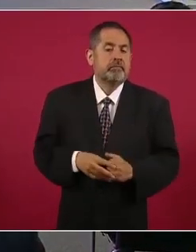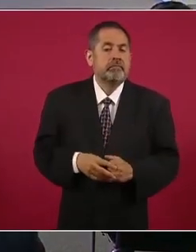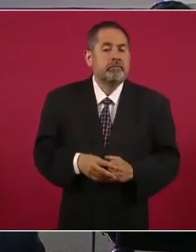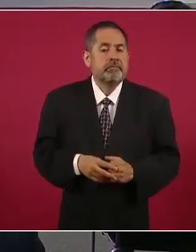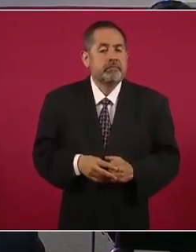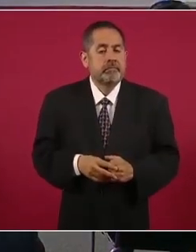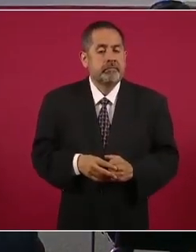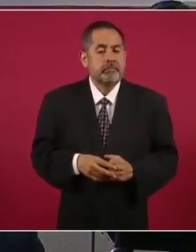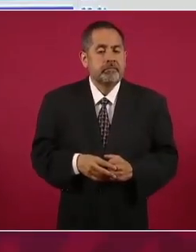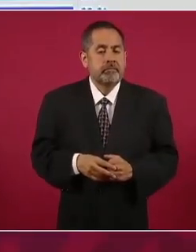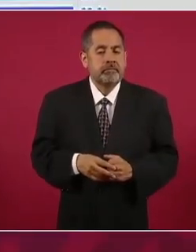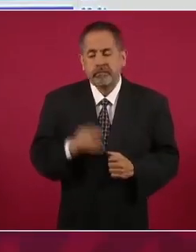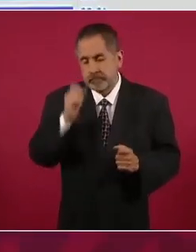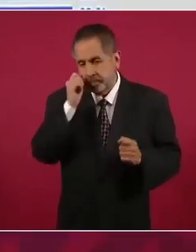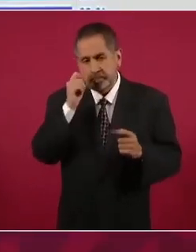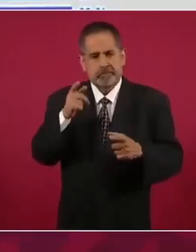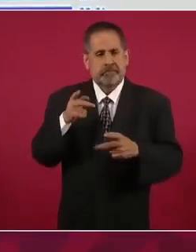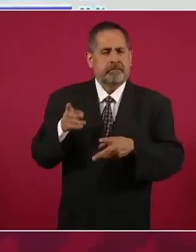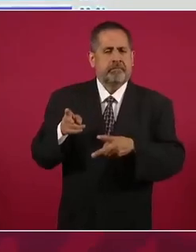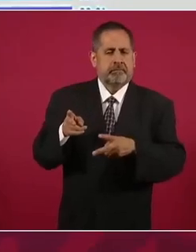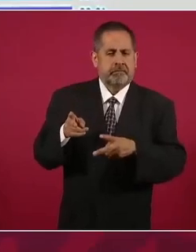se sorprenden,